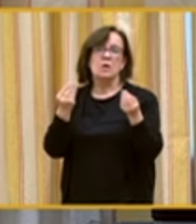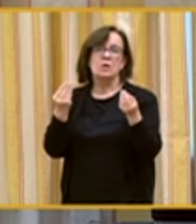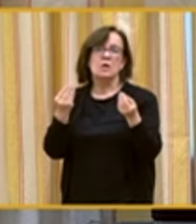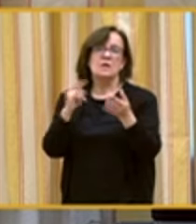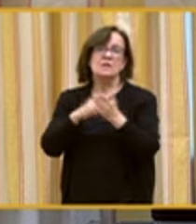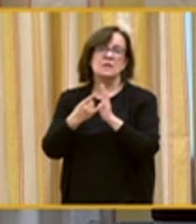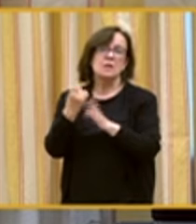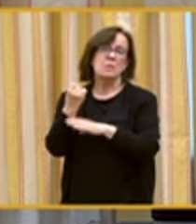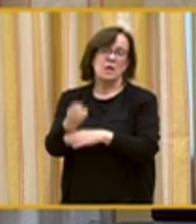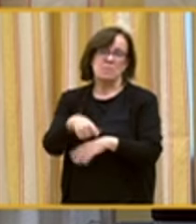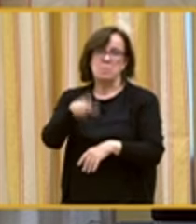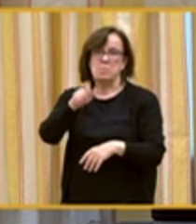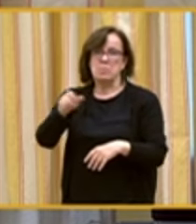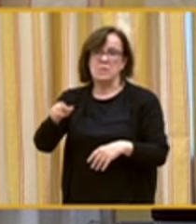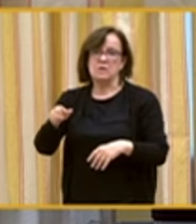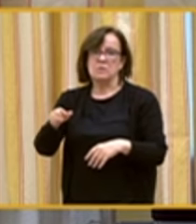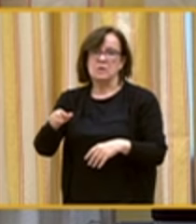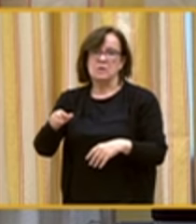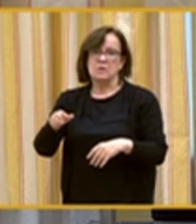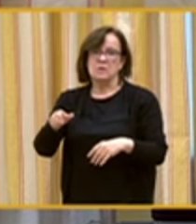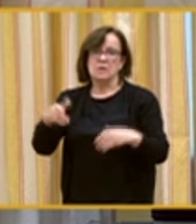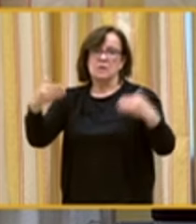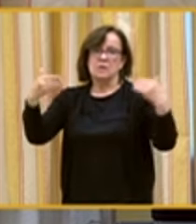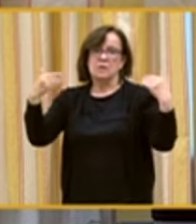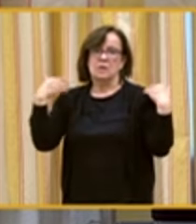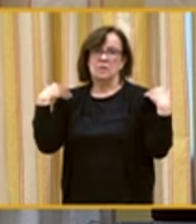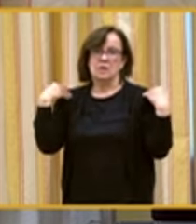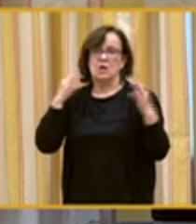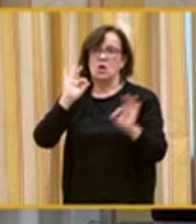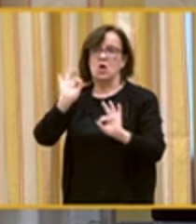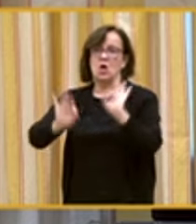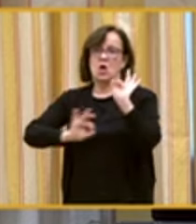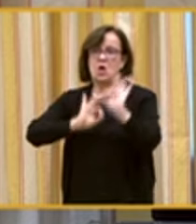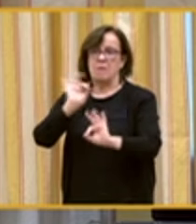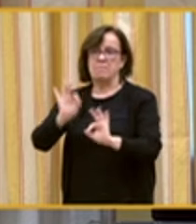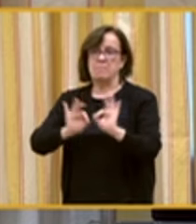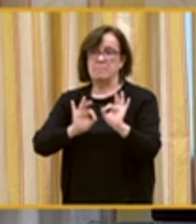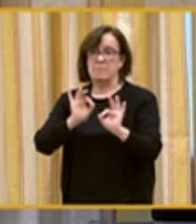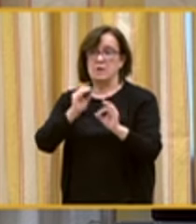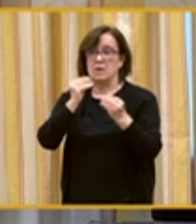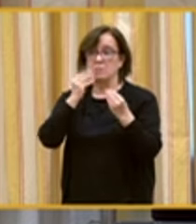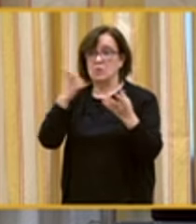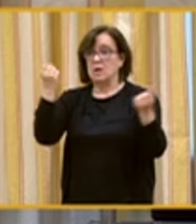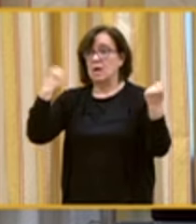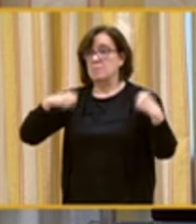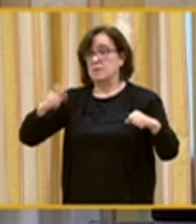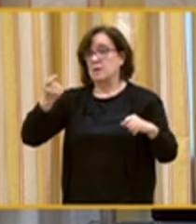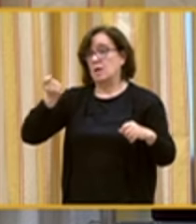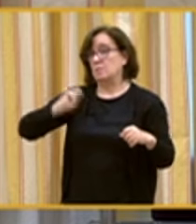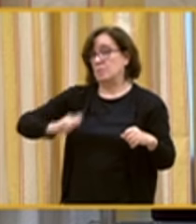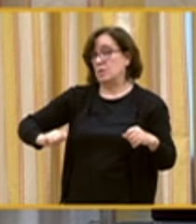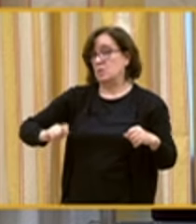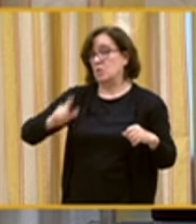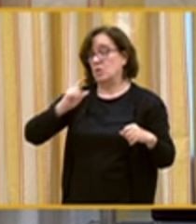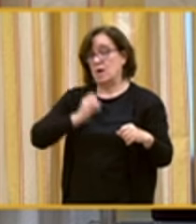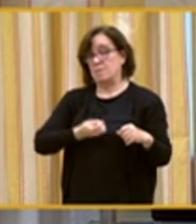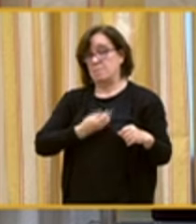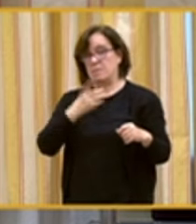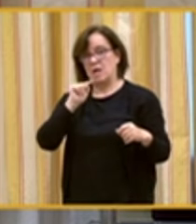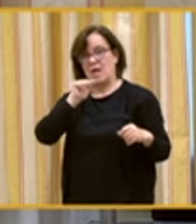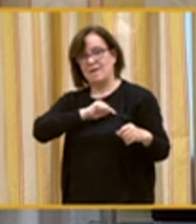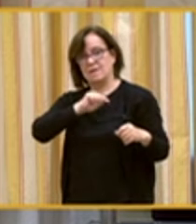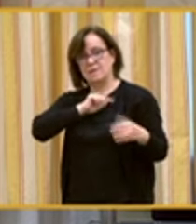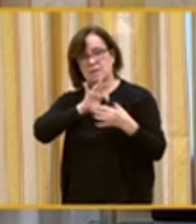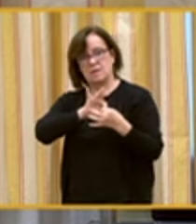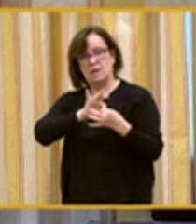de apoyo para las personas y las competencias organizacionales, para una buena práctica profesional desde un espíritu ético